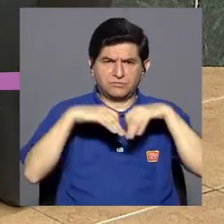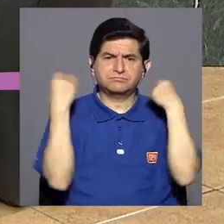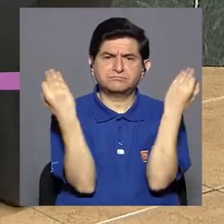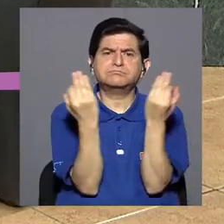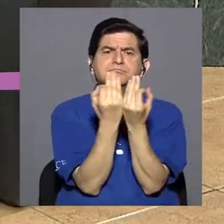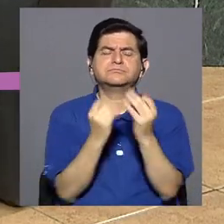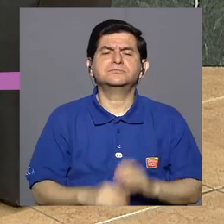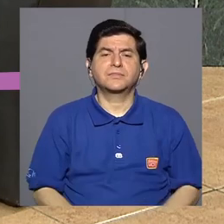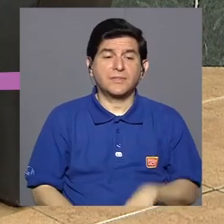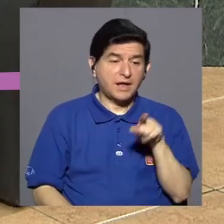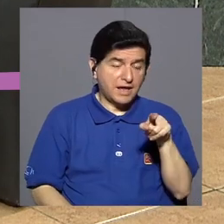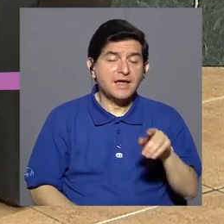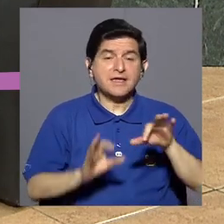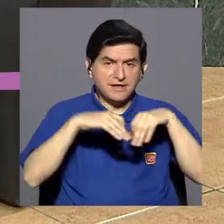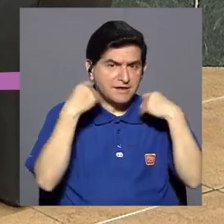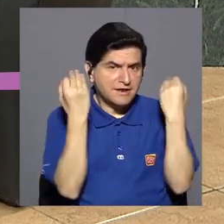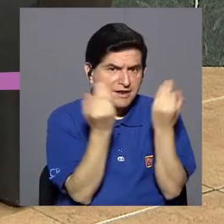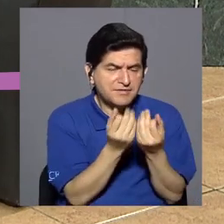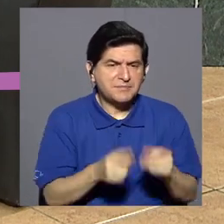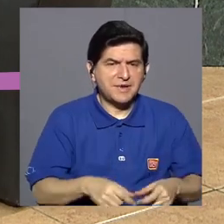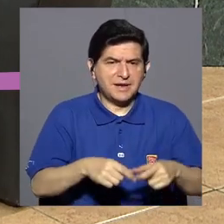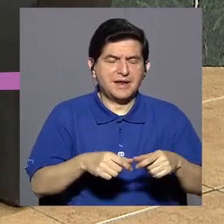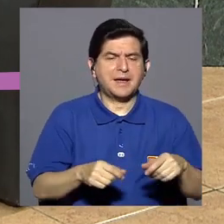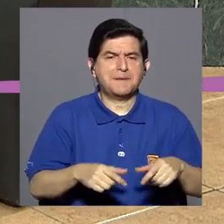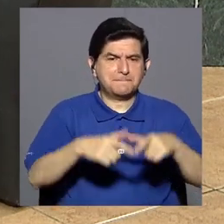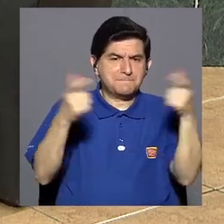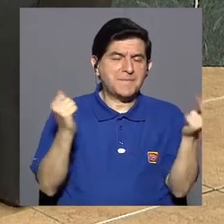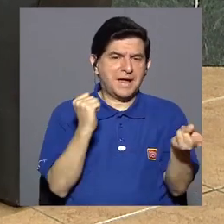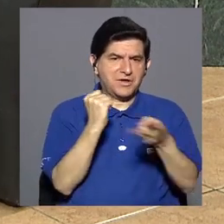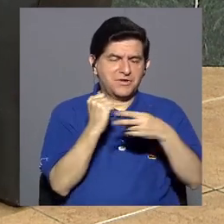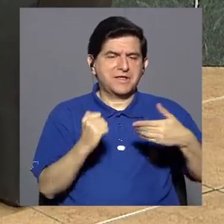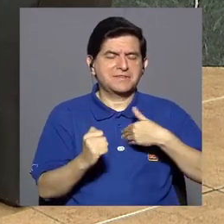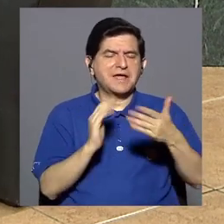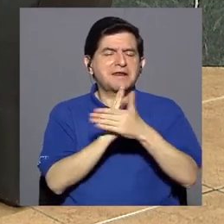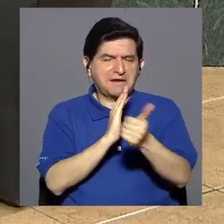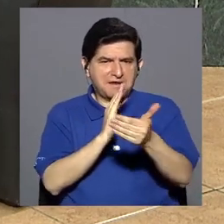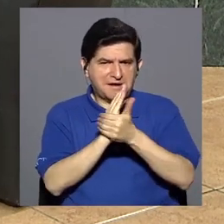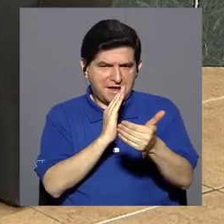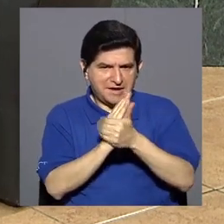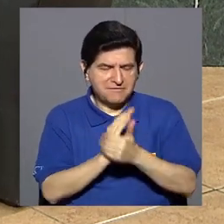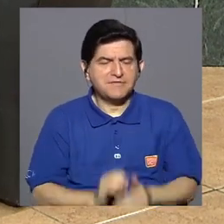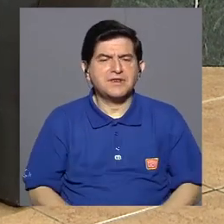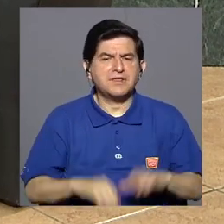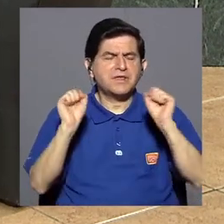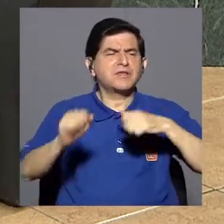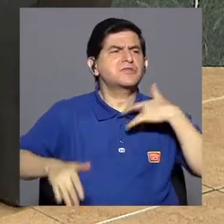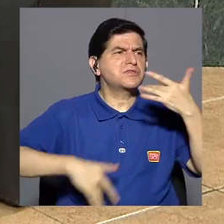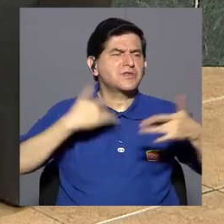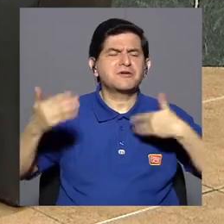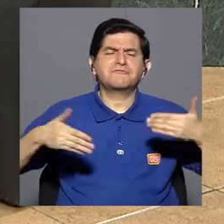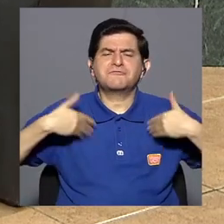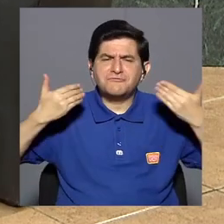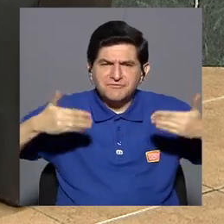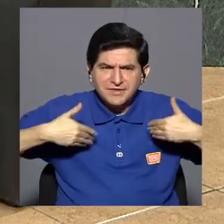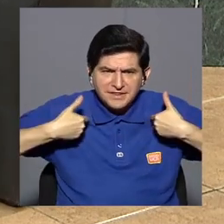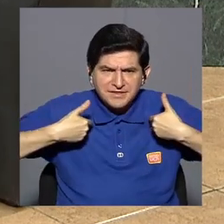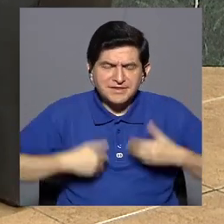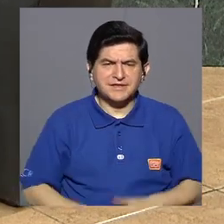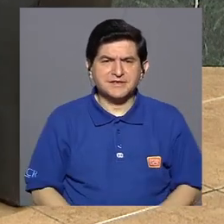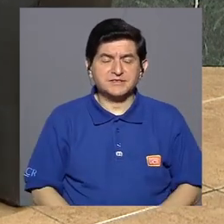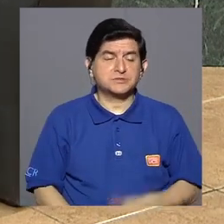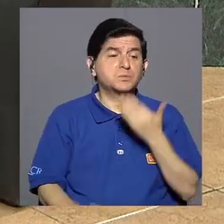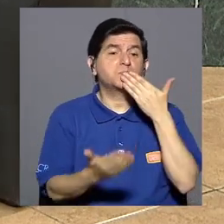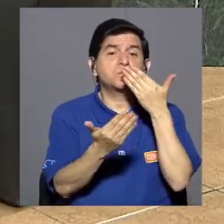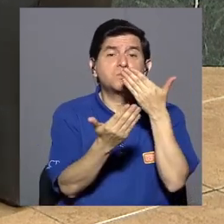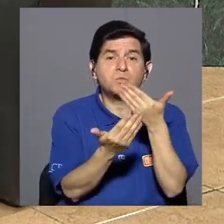familiar. Esa gente, la mayoría de las veces, no siempre, pero tiene más capacidad de sentirse feliz porque